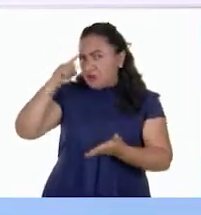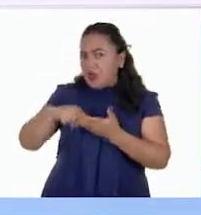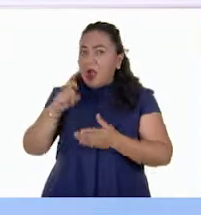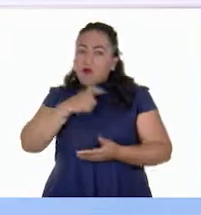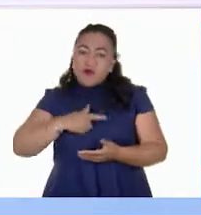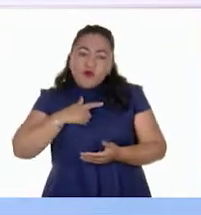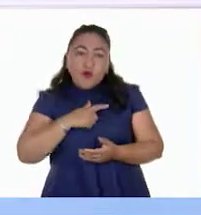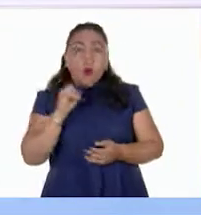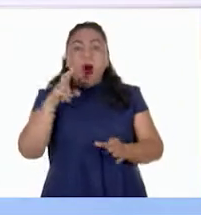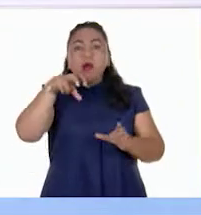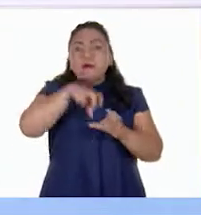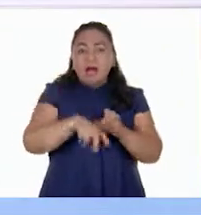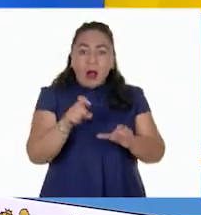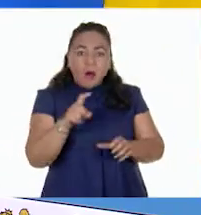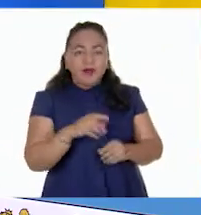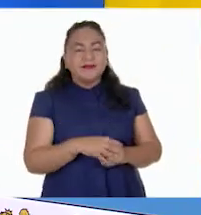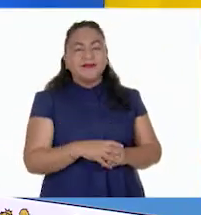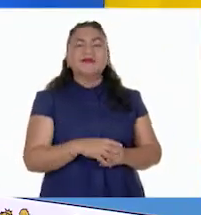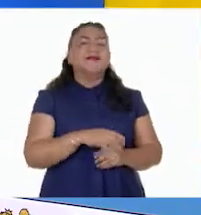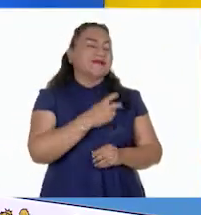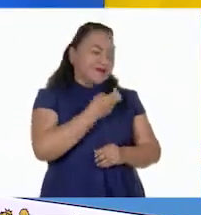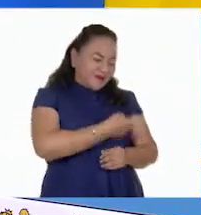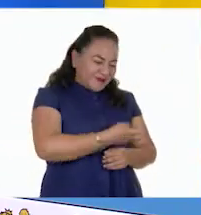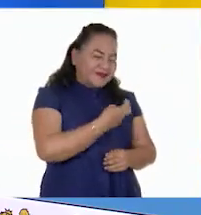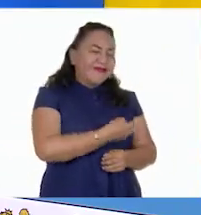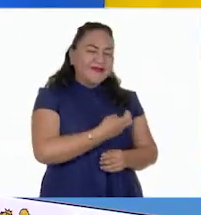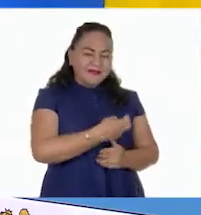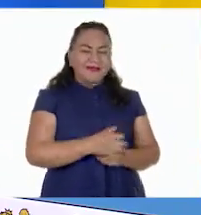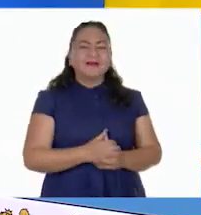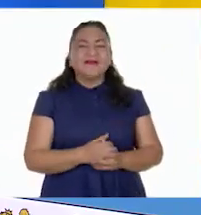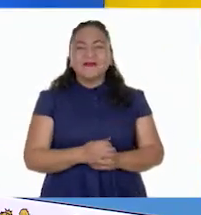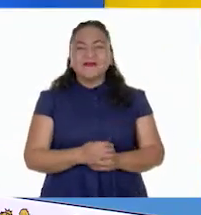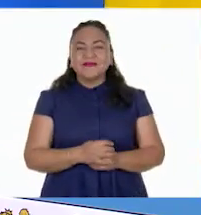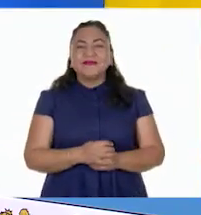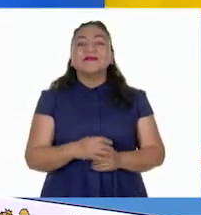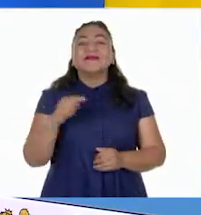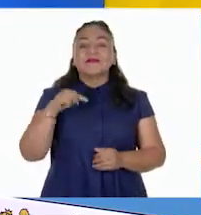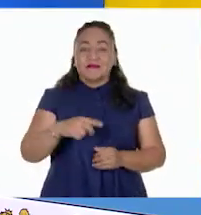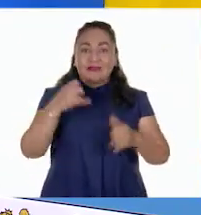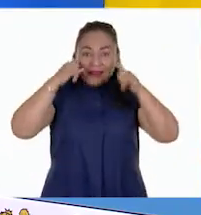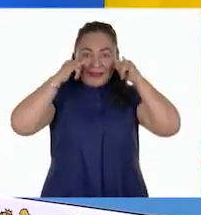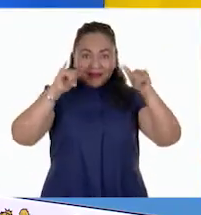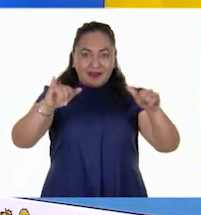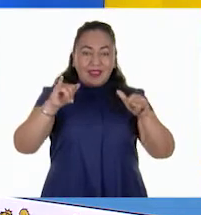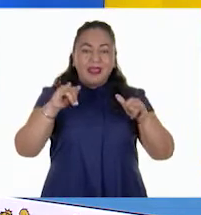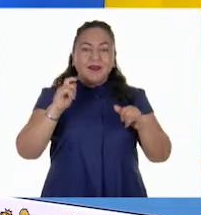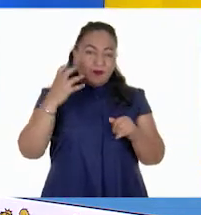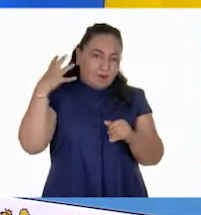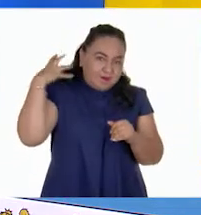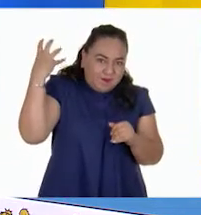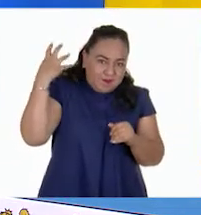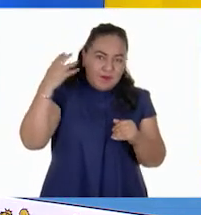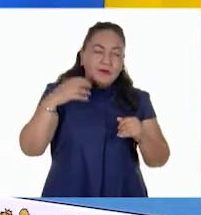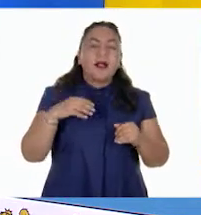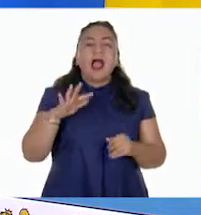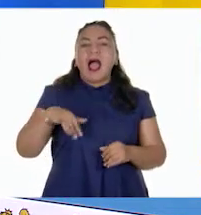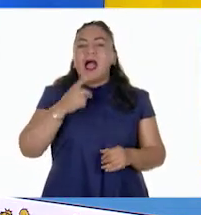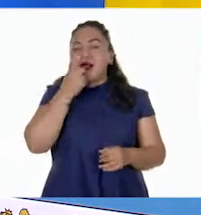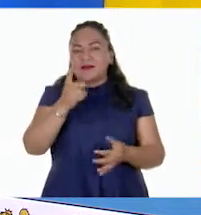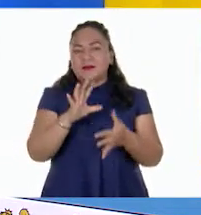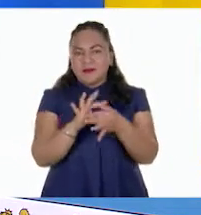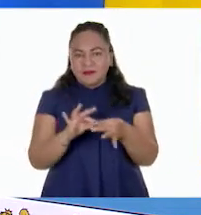el agua o estar en el agua, ¿verdad? Así es. Esta especie debido a las características de su piel, como comentamos